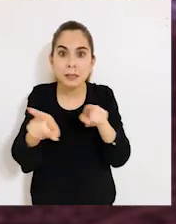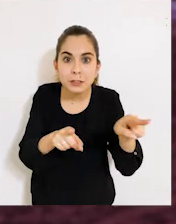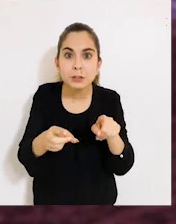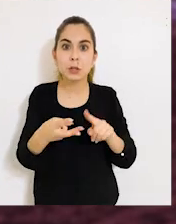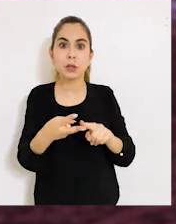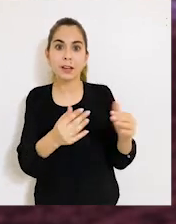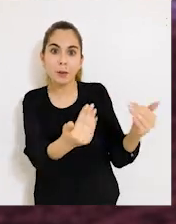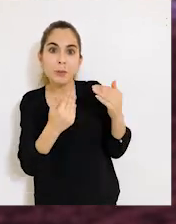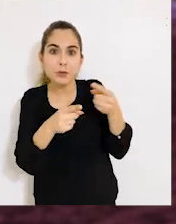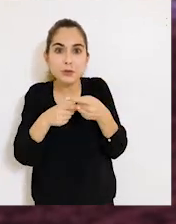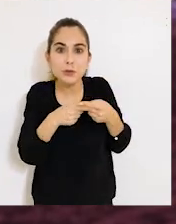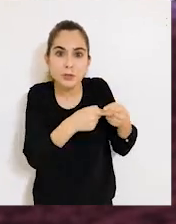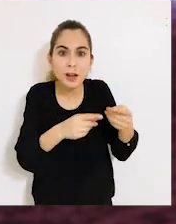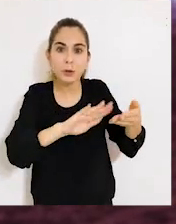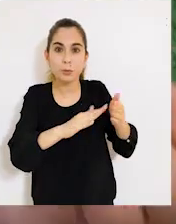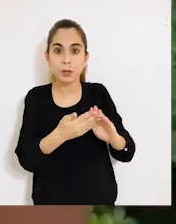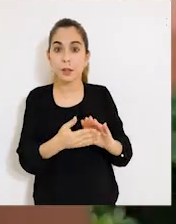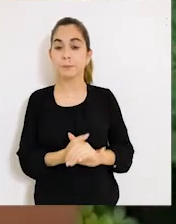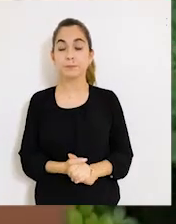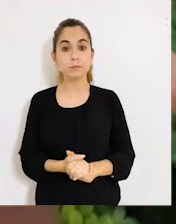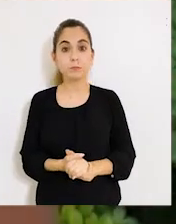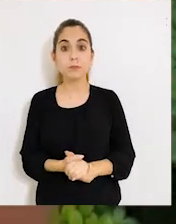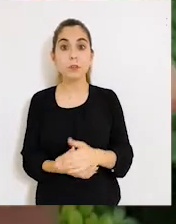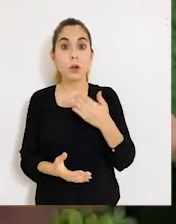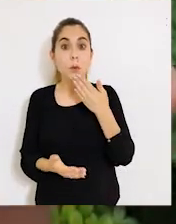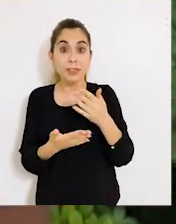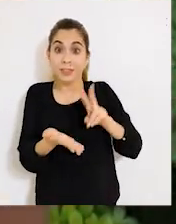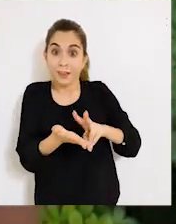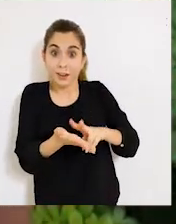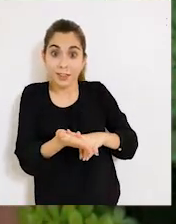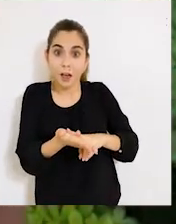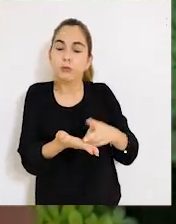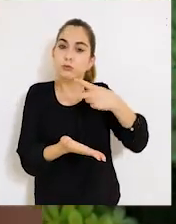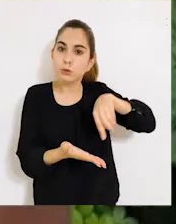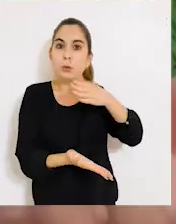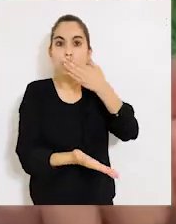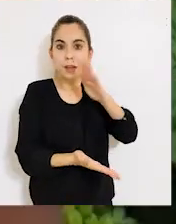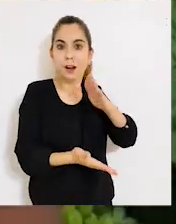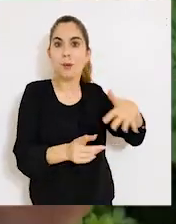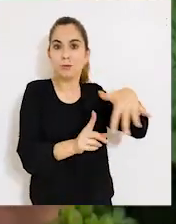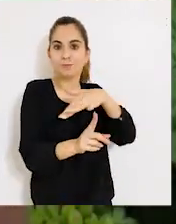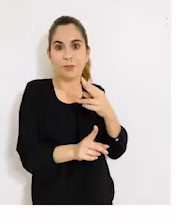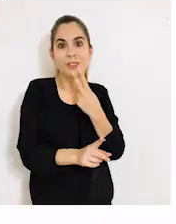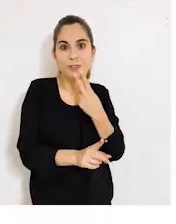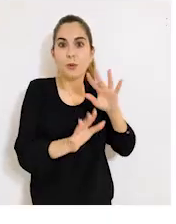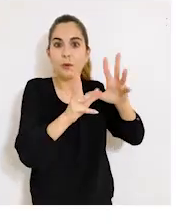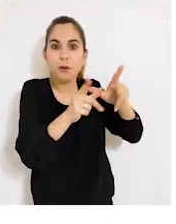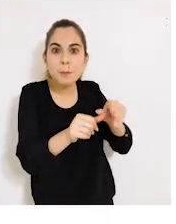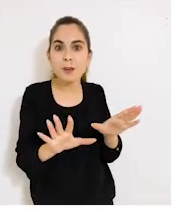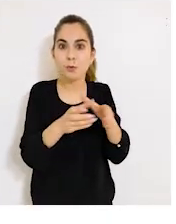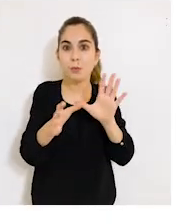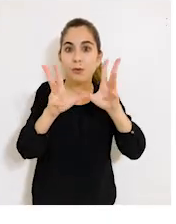el apoyo social en la comunidad. Finalmente uno llega a mejorarle las condiciones de vida a una familia, a un grupo